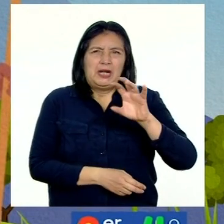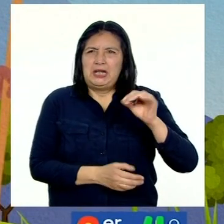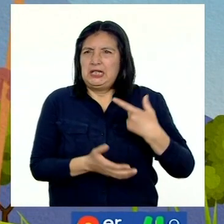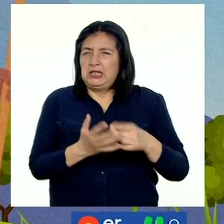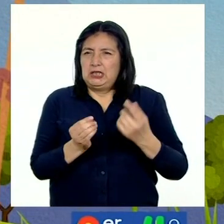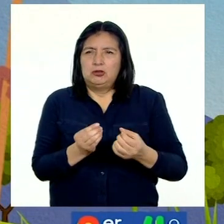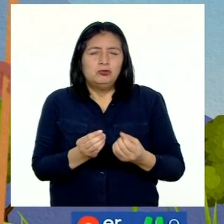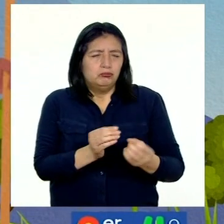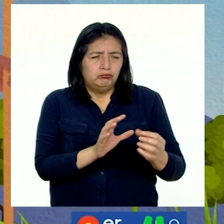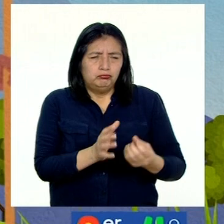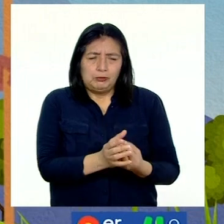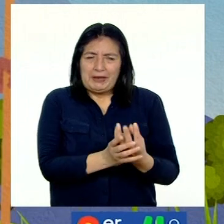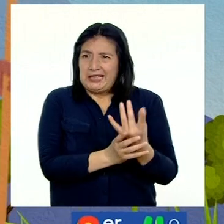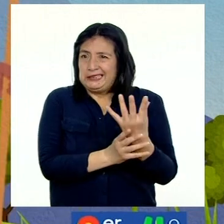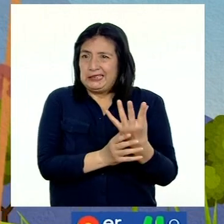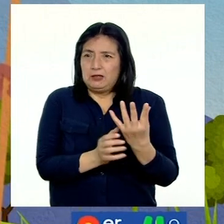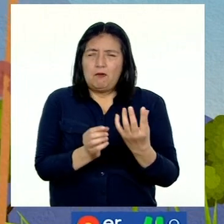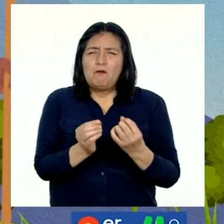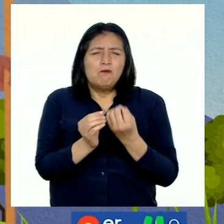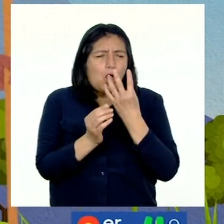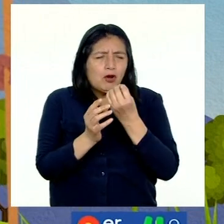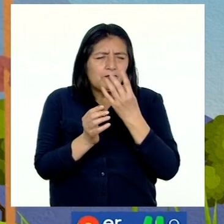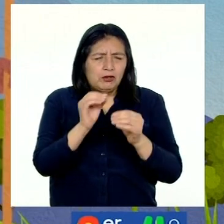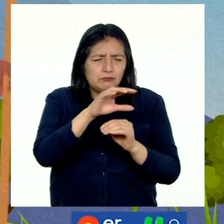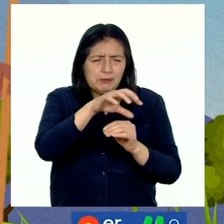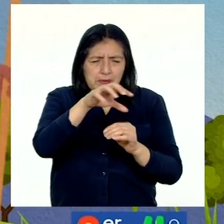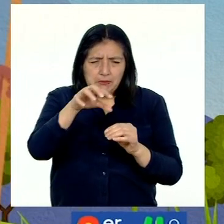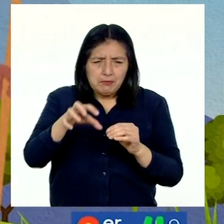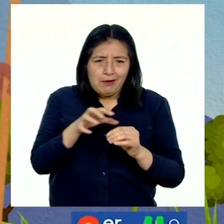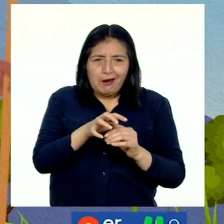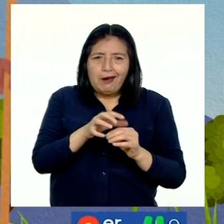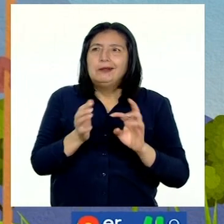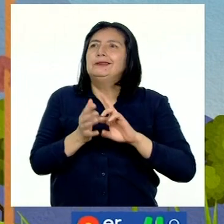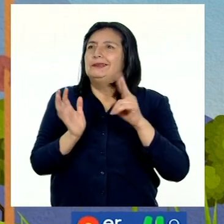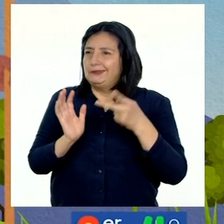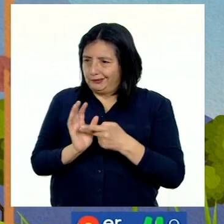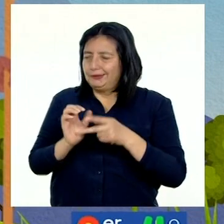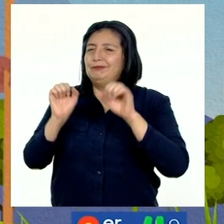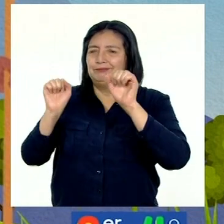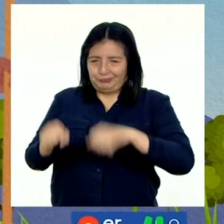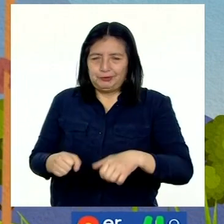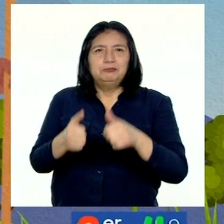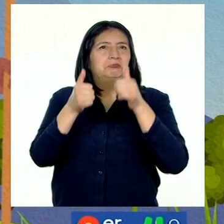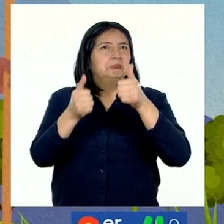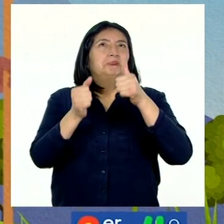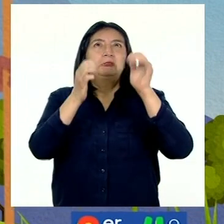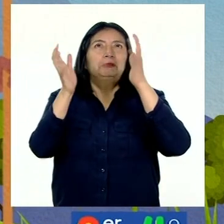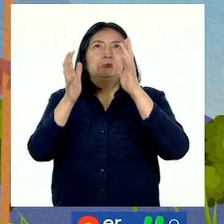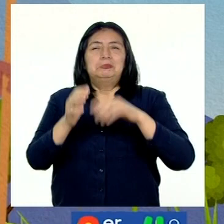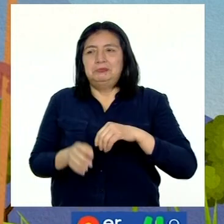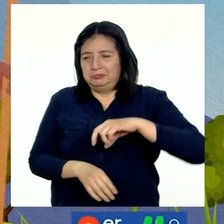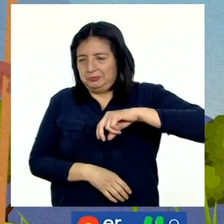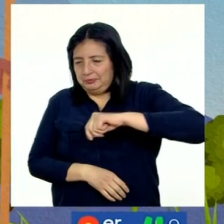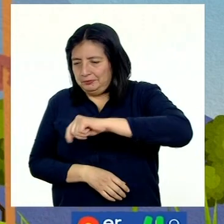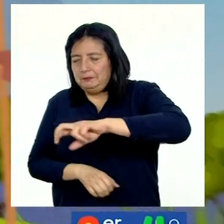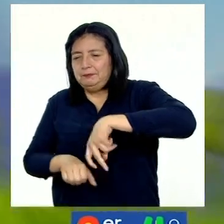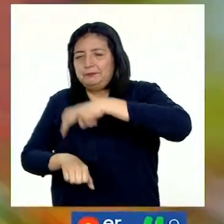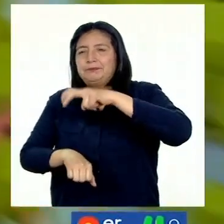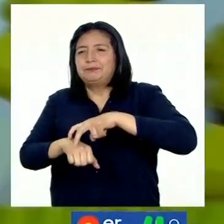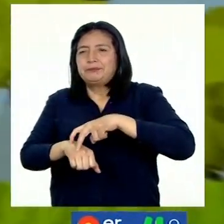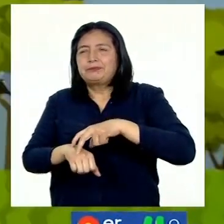llena de flores, significa que habrá un buen clima para cultivar papa y maíz.